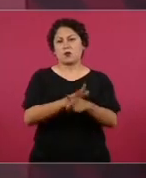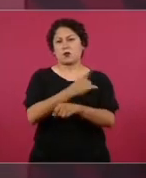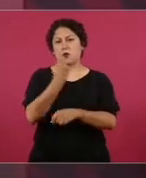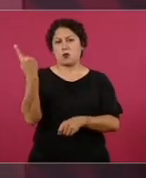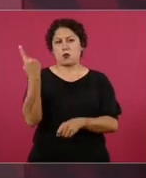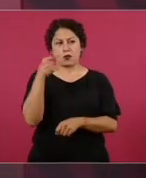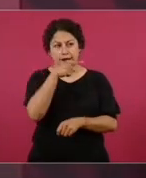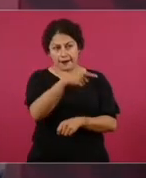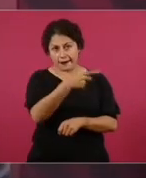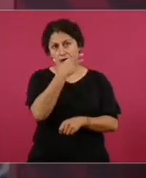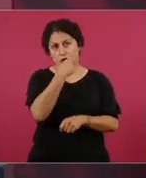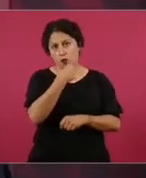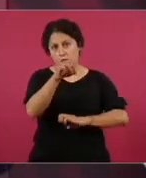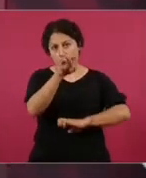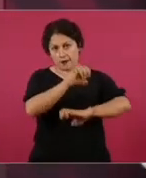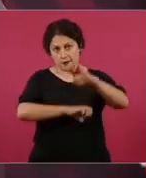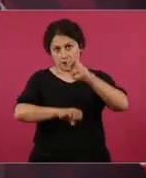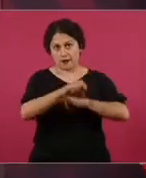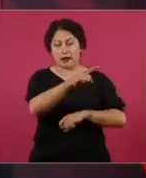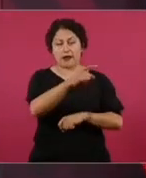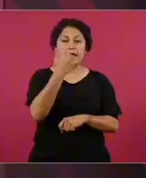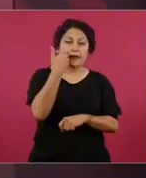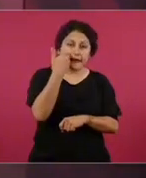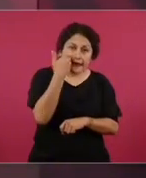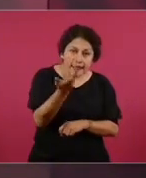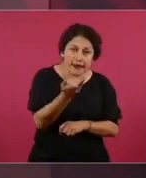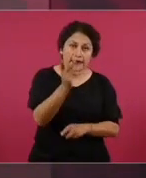que hablemos. Imagínense, viene aquí.